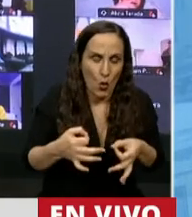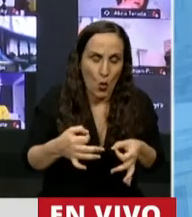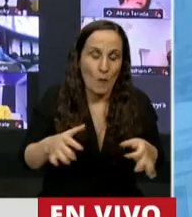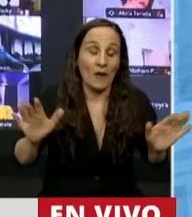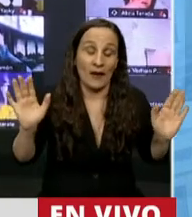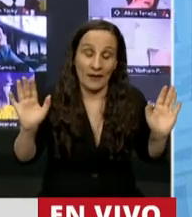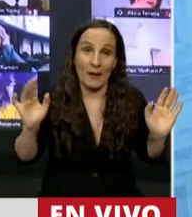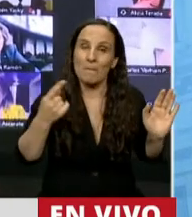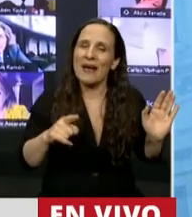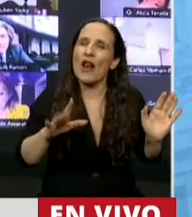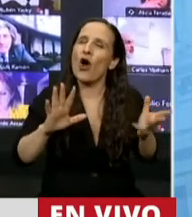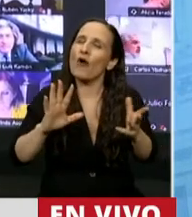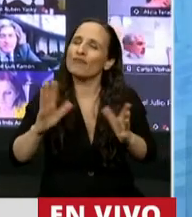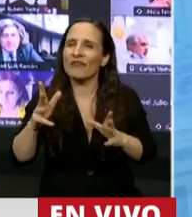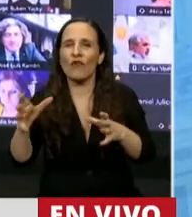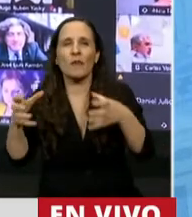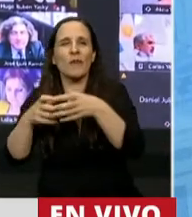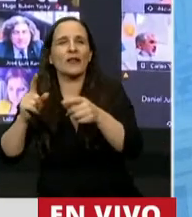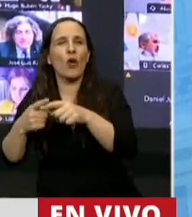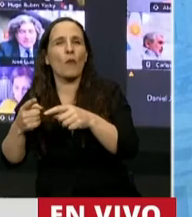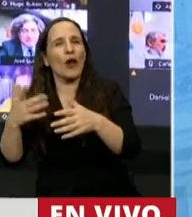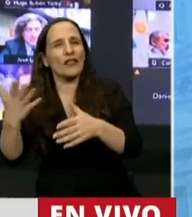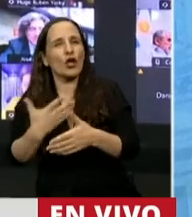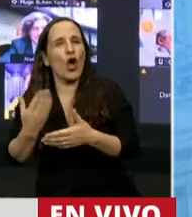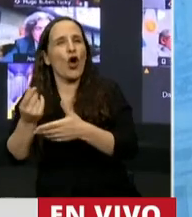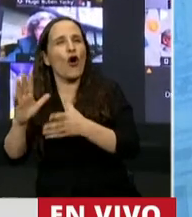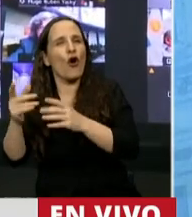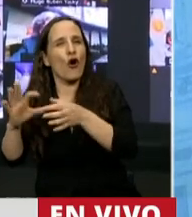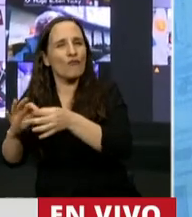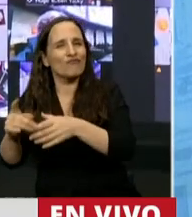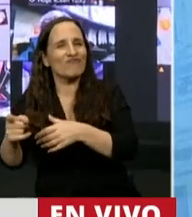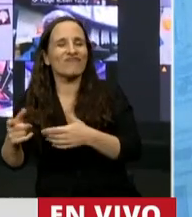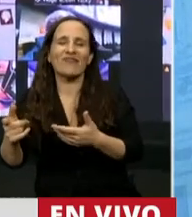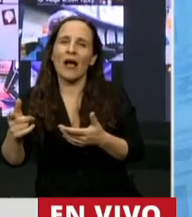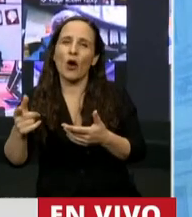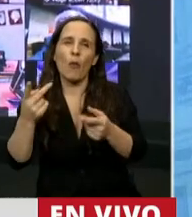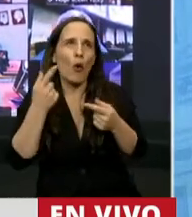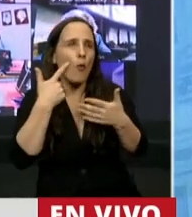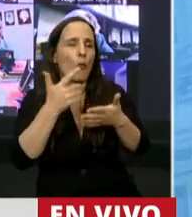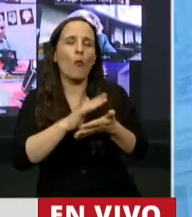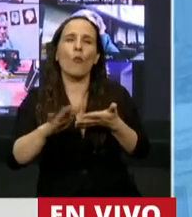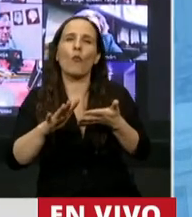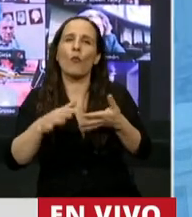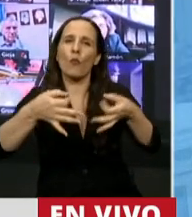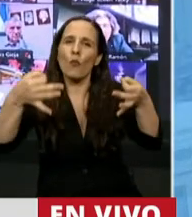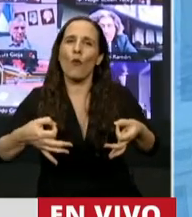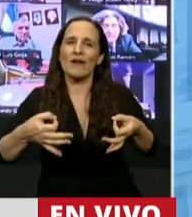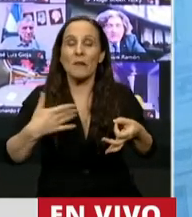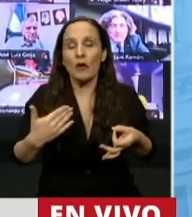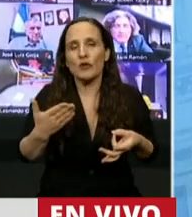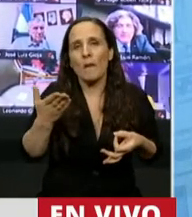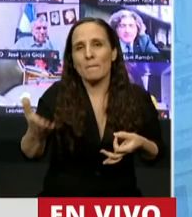manera del oficialismo, de alguna manera, dar un gesto de transparencia y de institucionalidad. Así que solicito